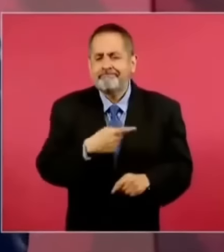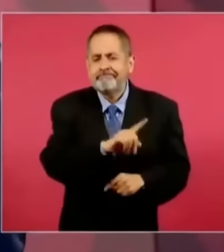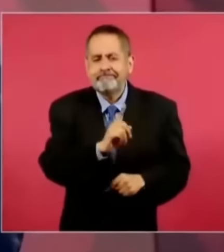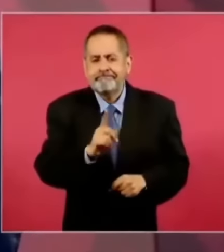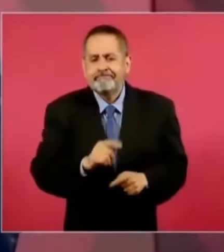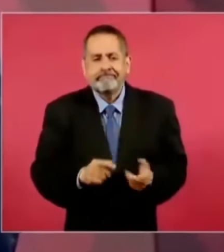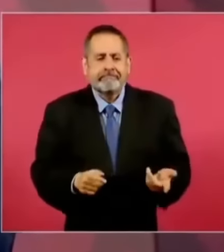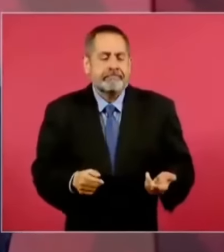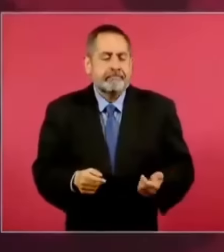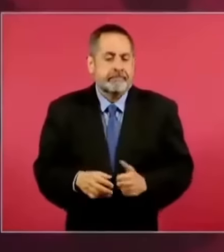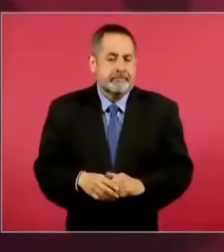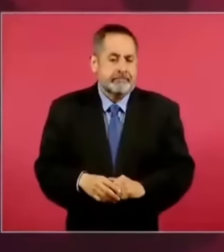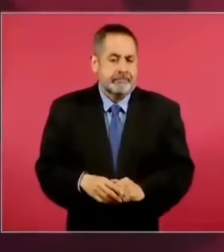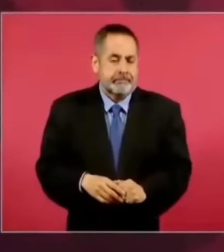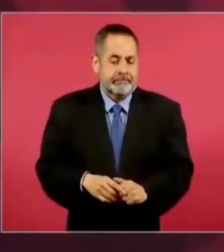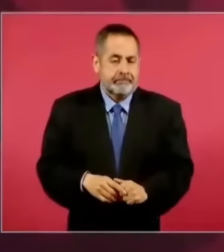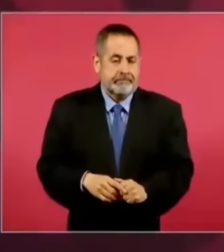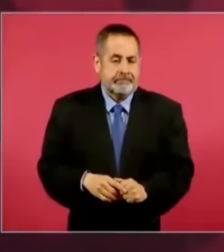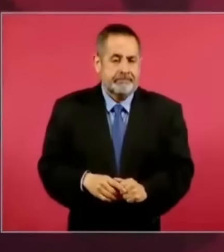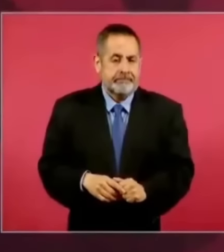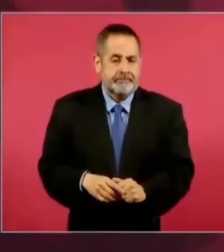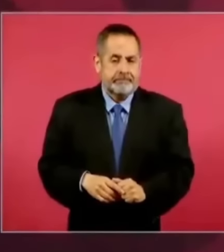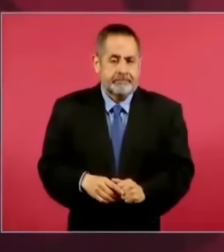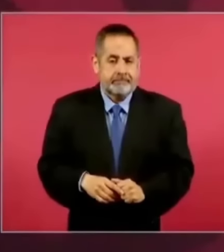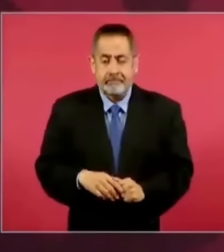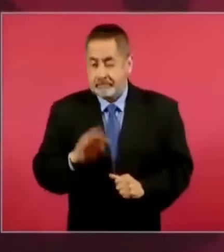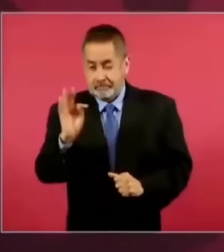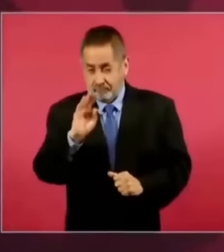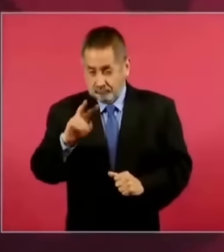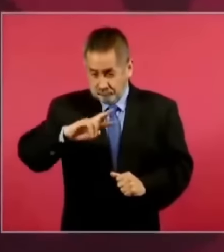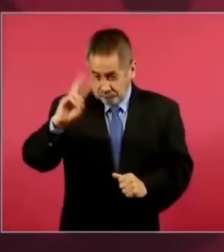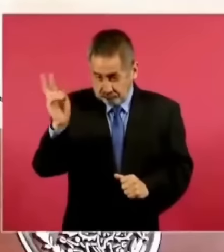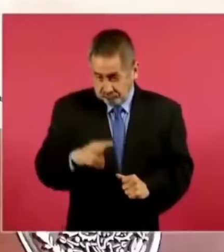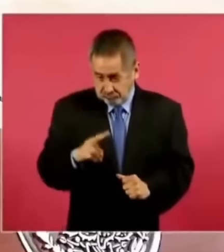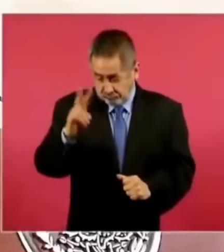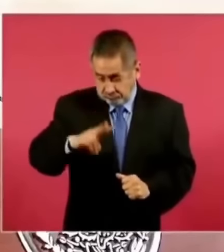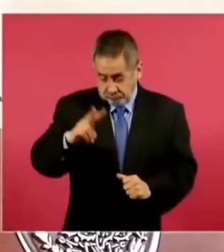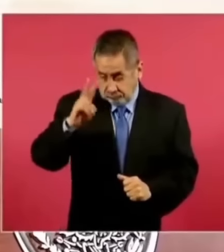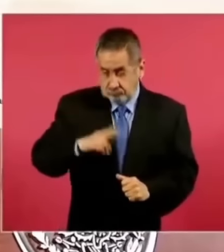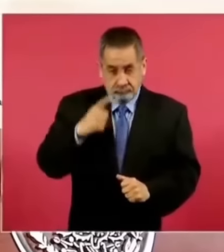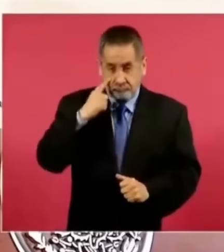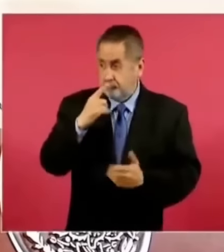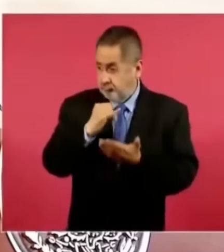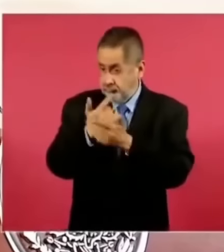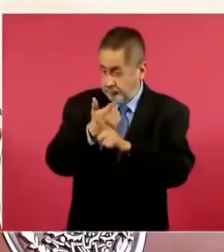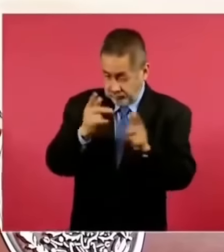si fuese un gobierno democrático, no hubiese hecho